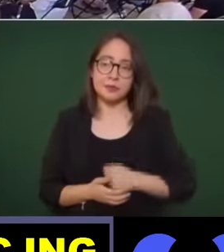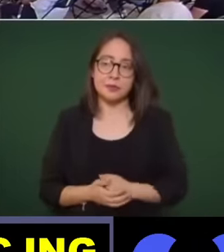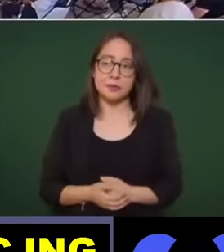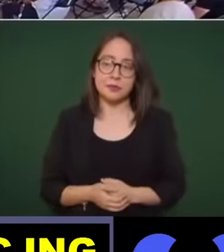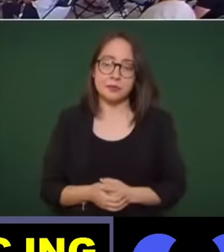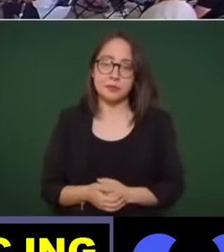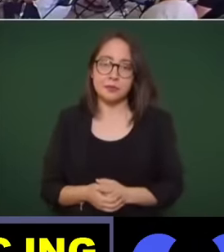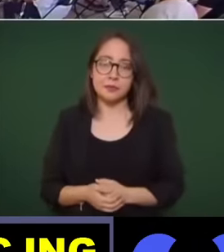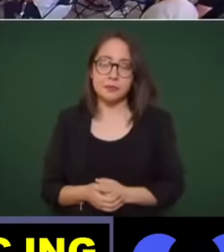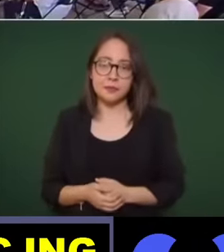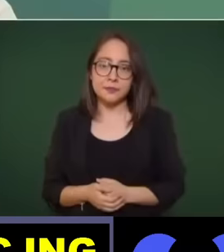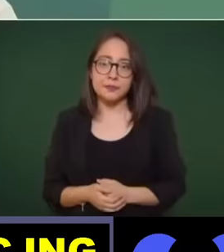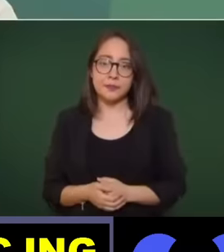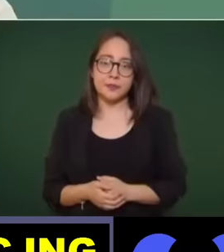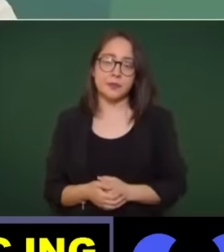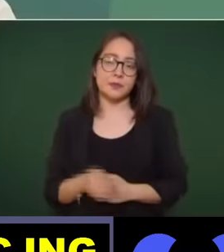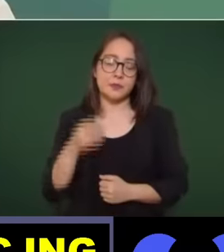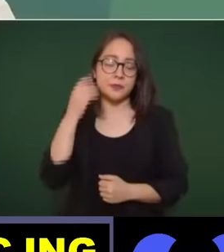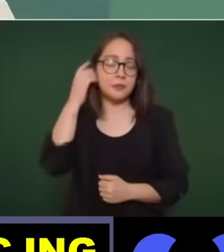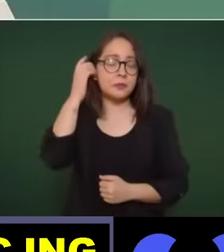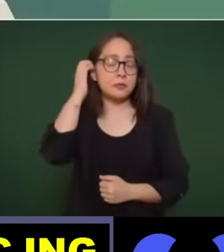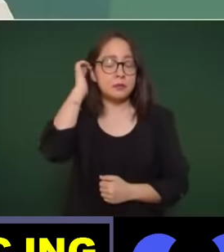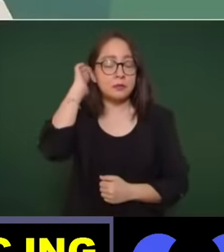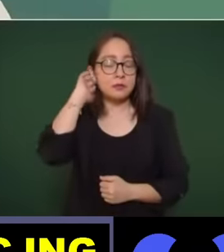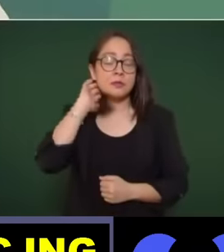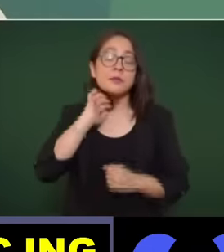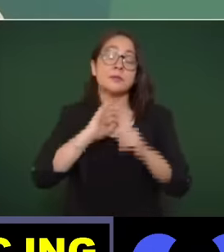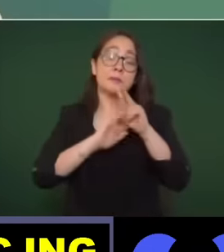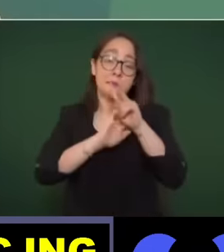este video